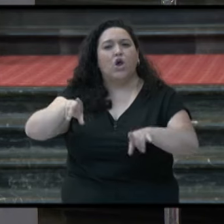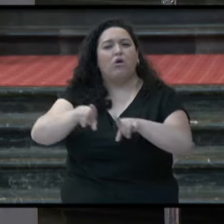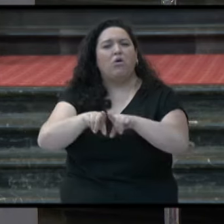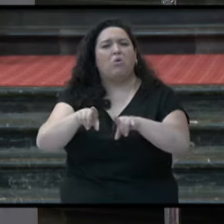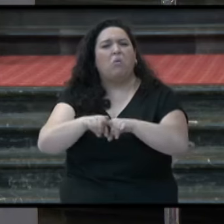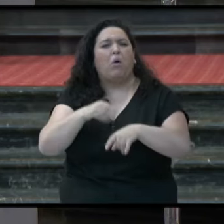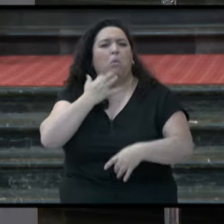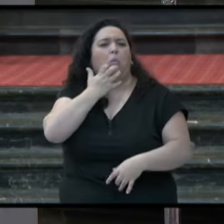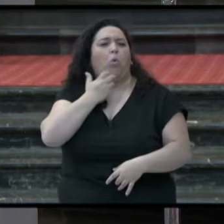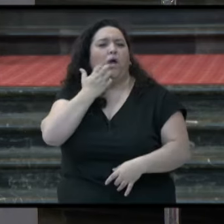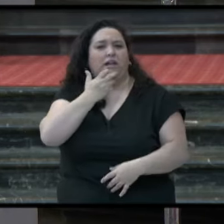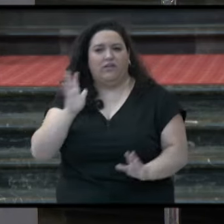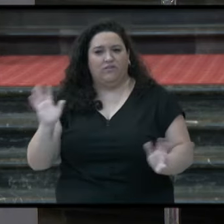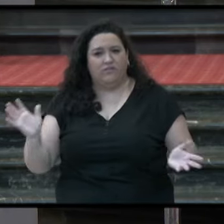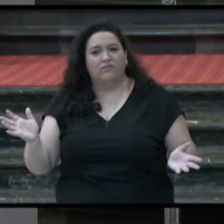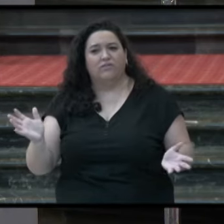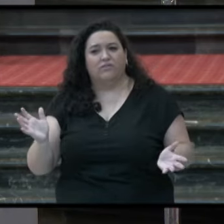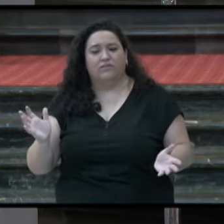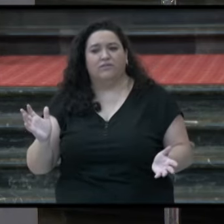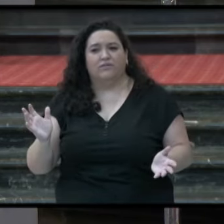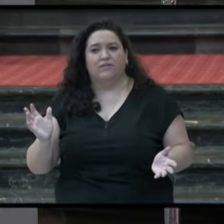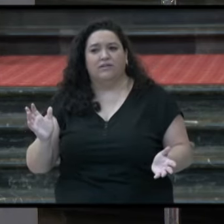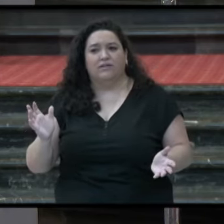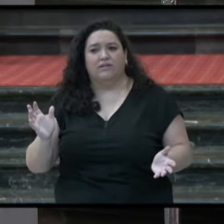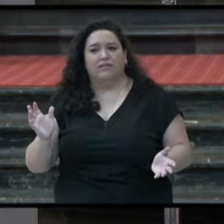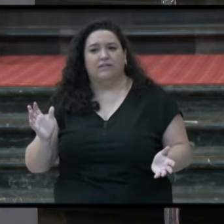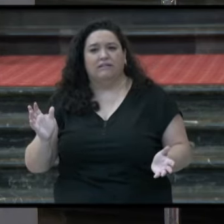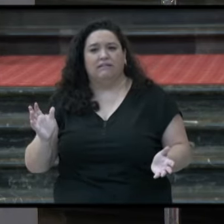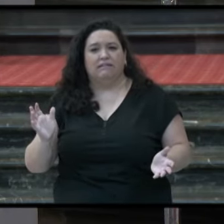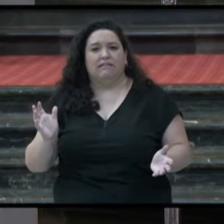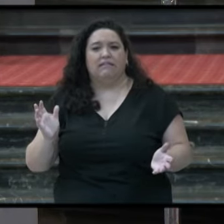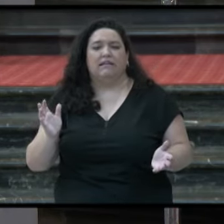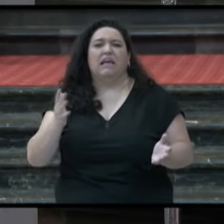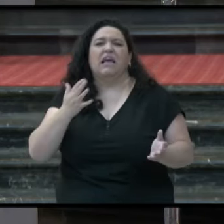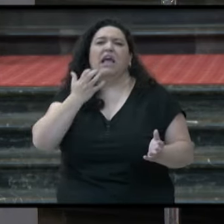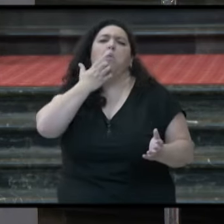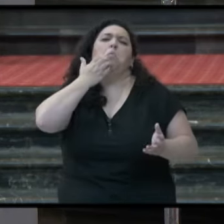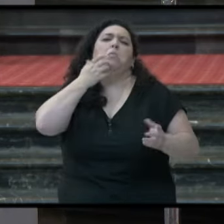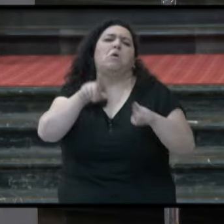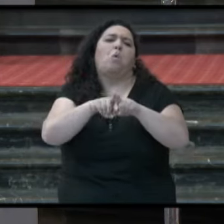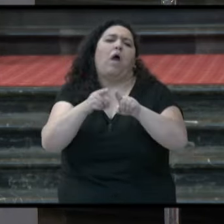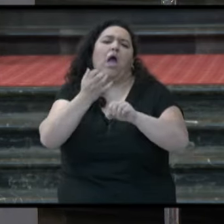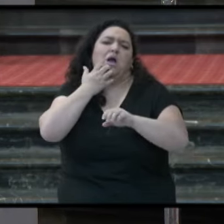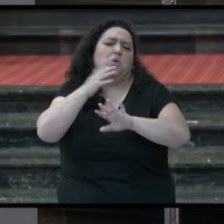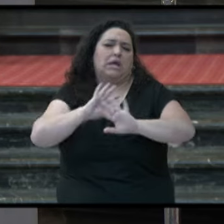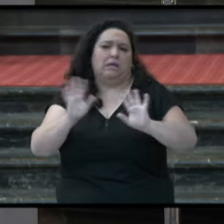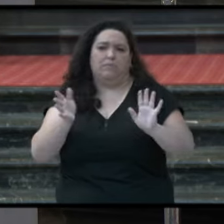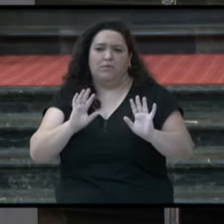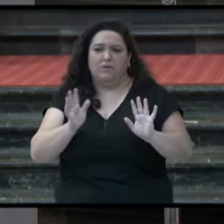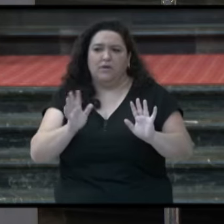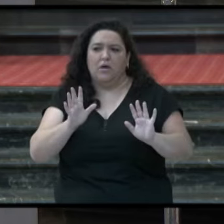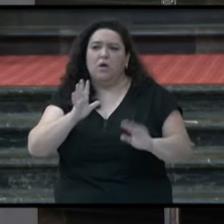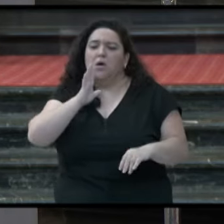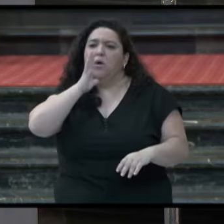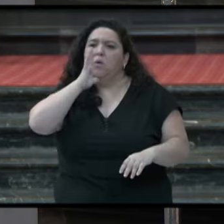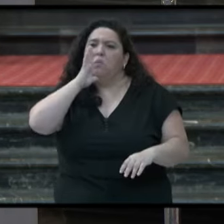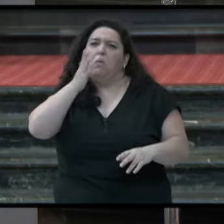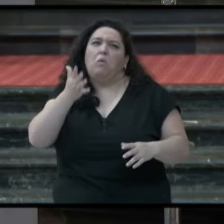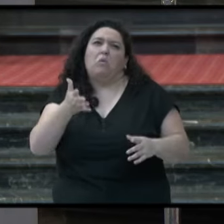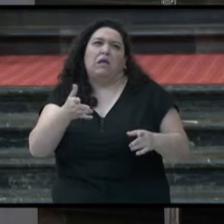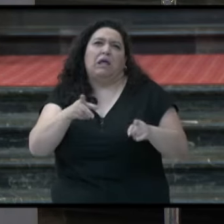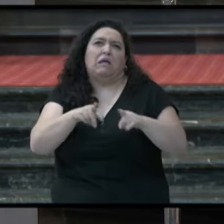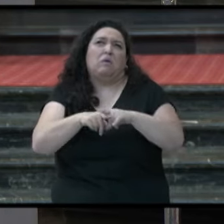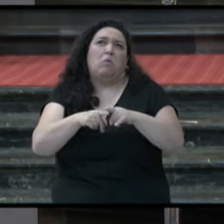cuentecitos, que tienen como una moraleja, o que son a lo sumo